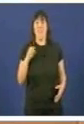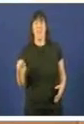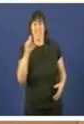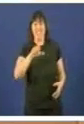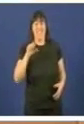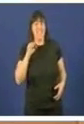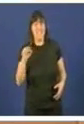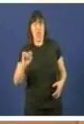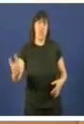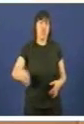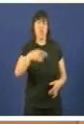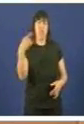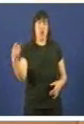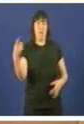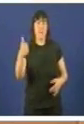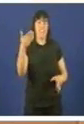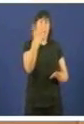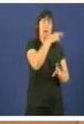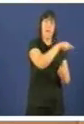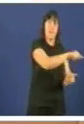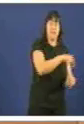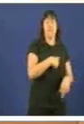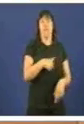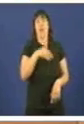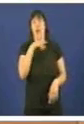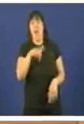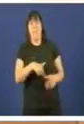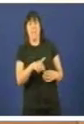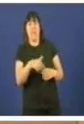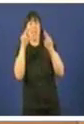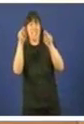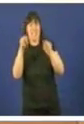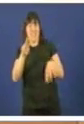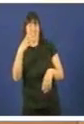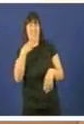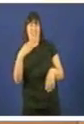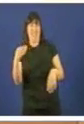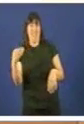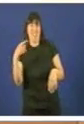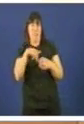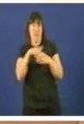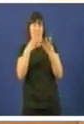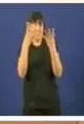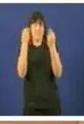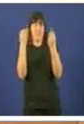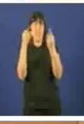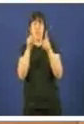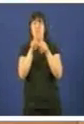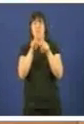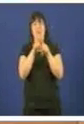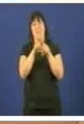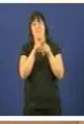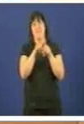que cando vostedes gobernaban. Oxe, señoría, temos tantas plazas de residencias da terceira idade como tantas